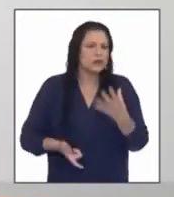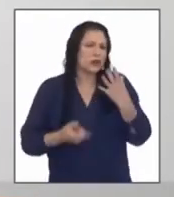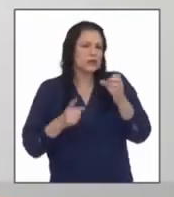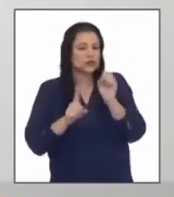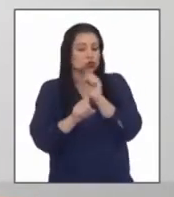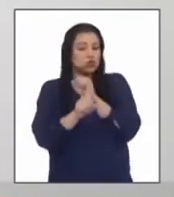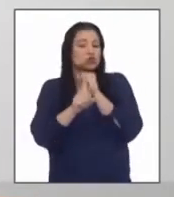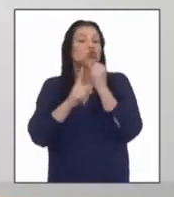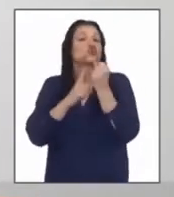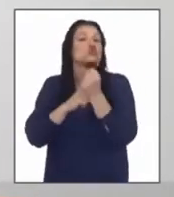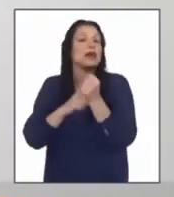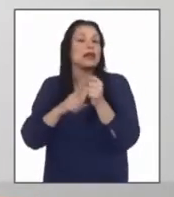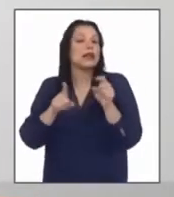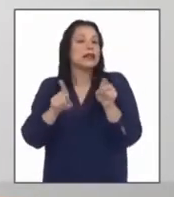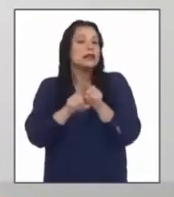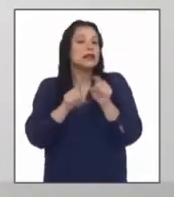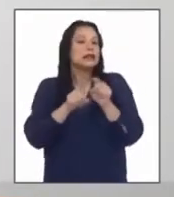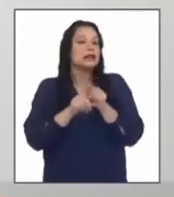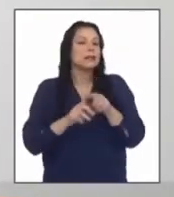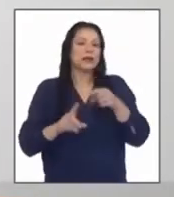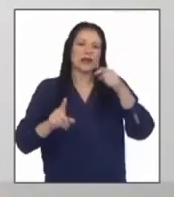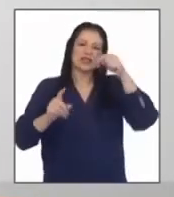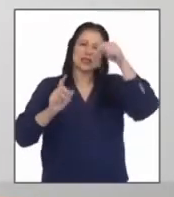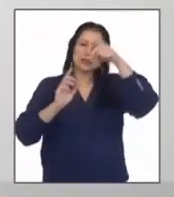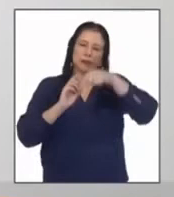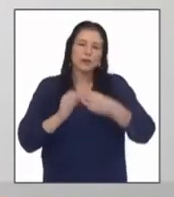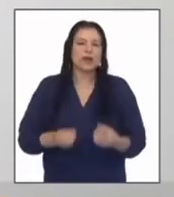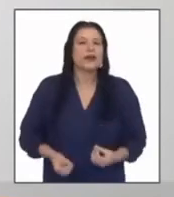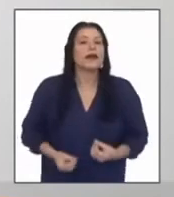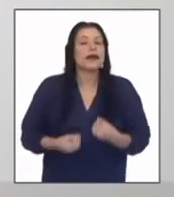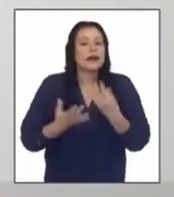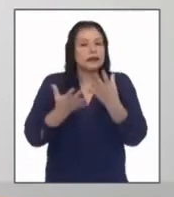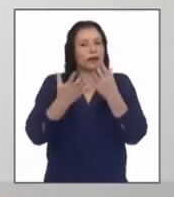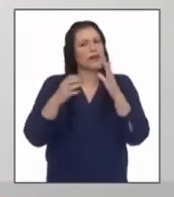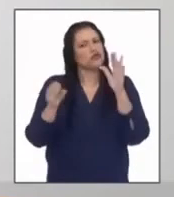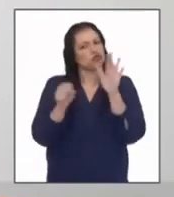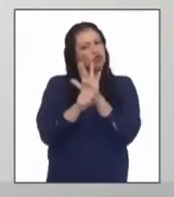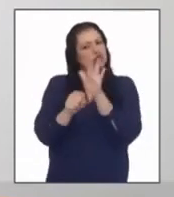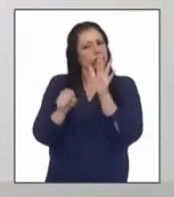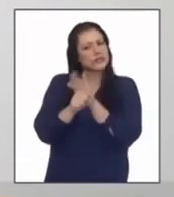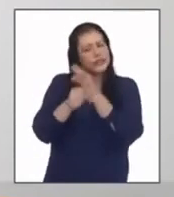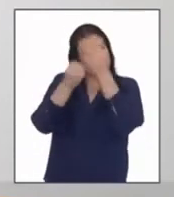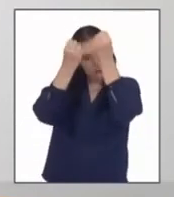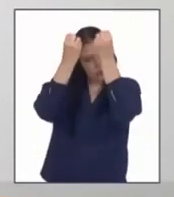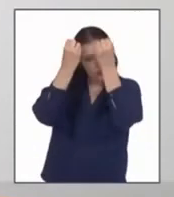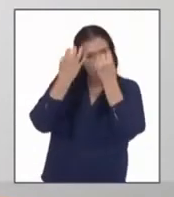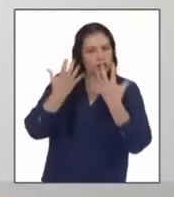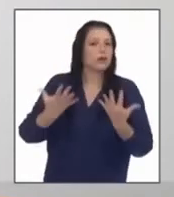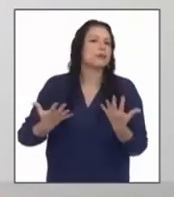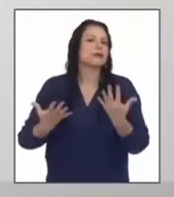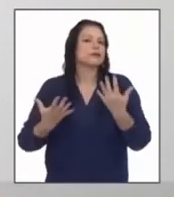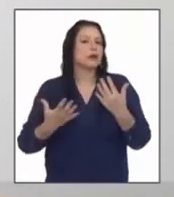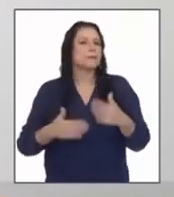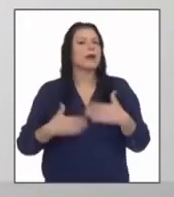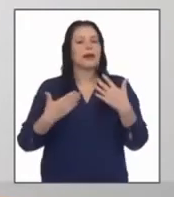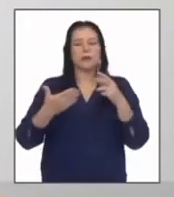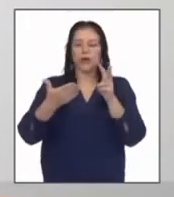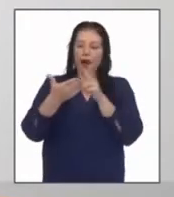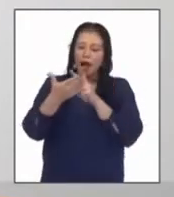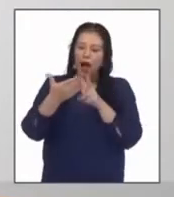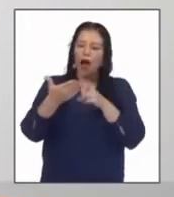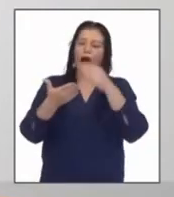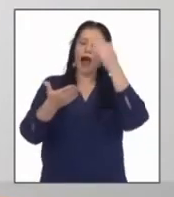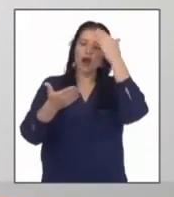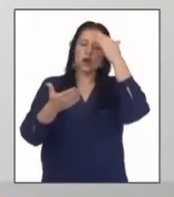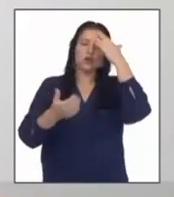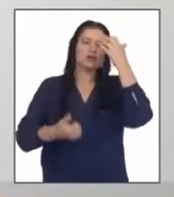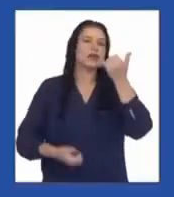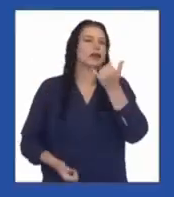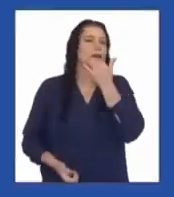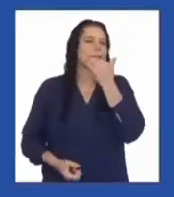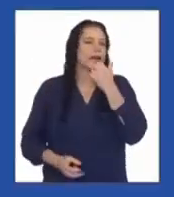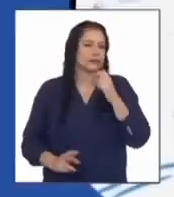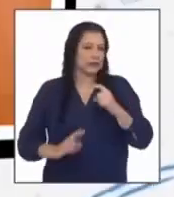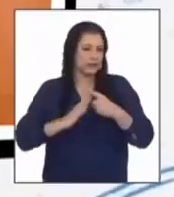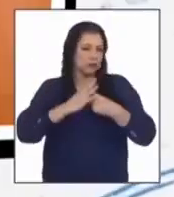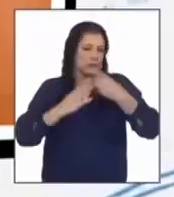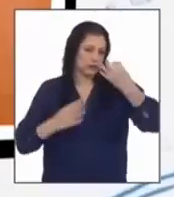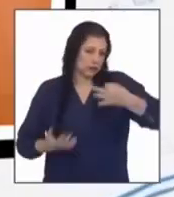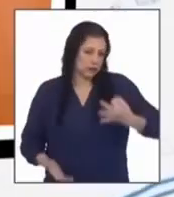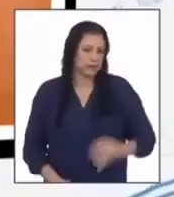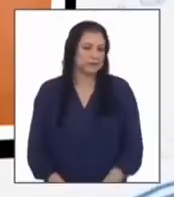social y es exhaustiva porque brinda suficiente información para darnos a conocer la situación real